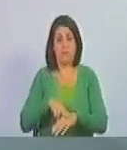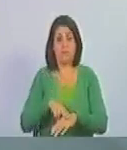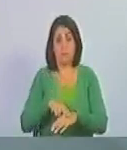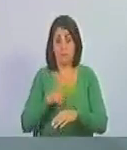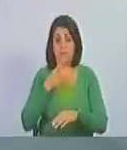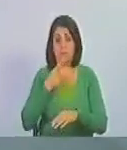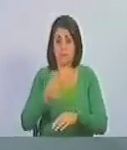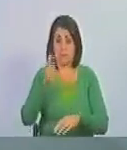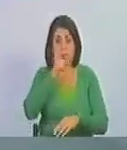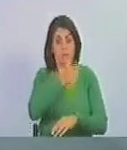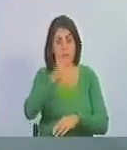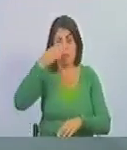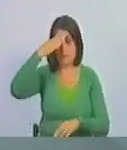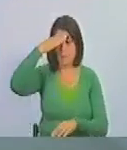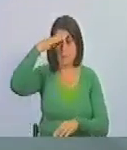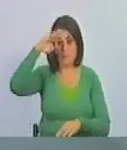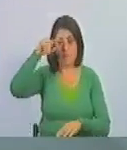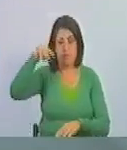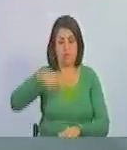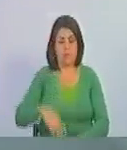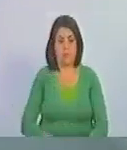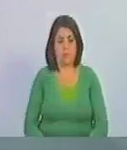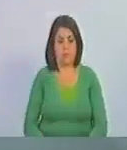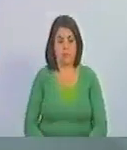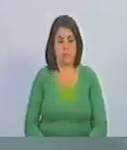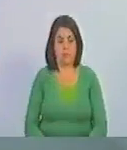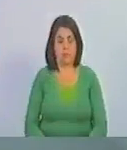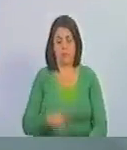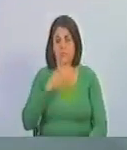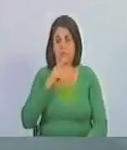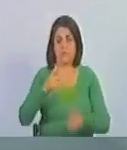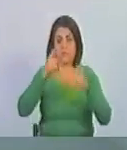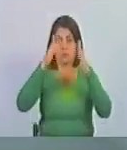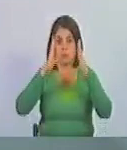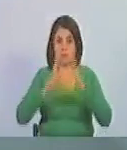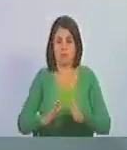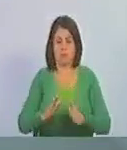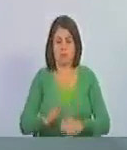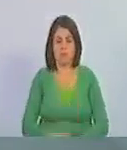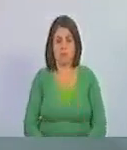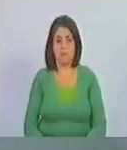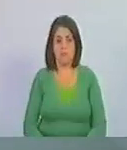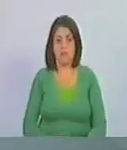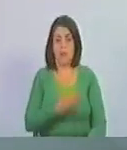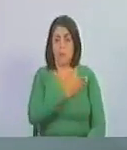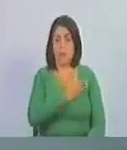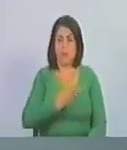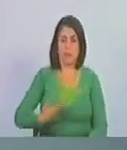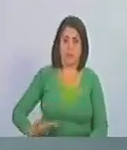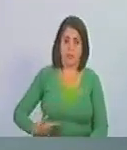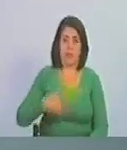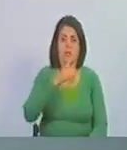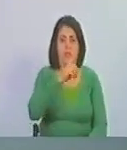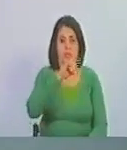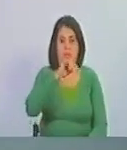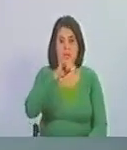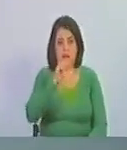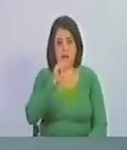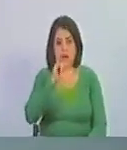transmitirle al pueblo cubano, transmitirle a las autoridades, a su presidente Díaz-Canel,